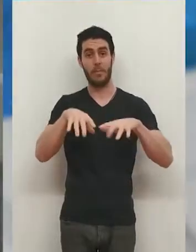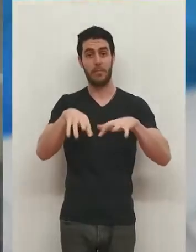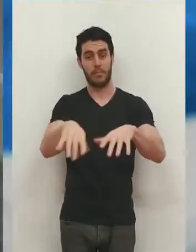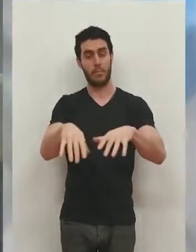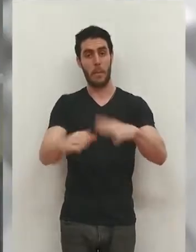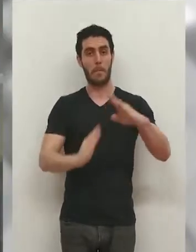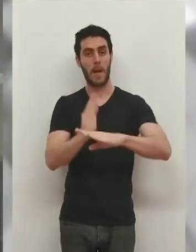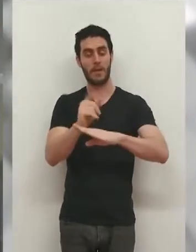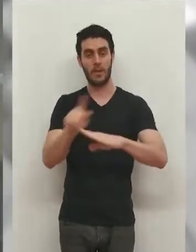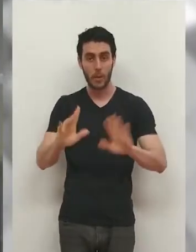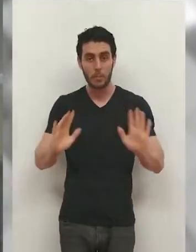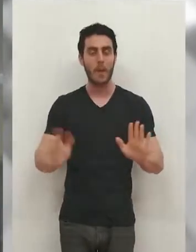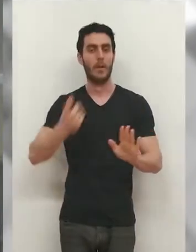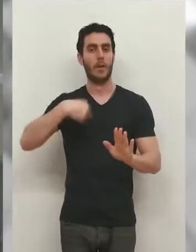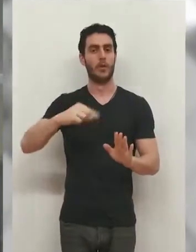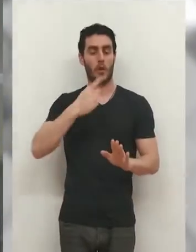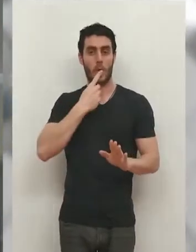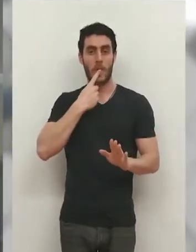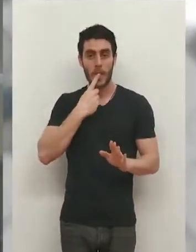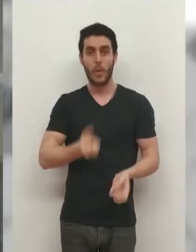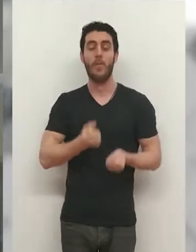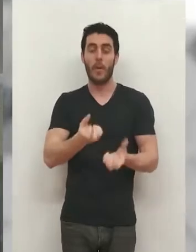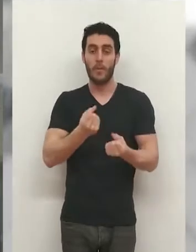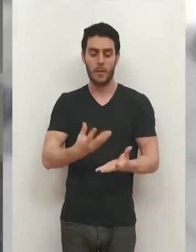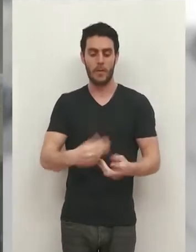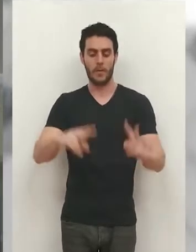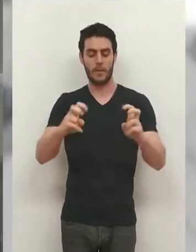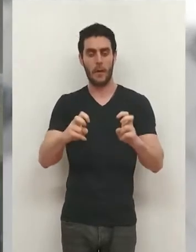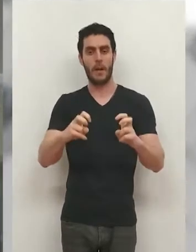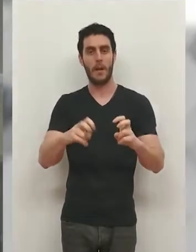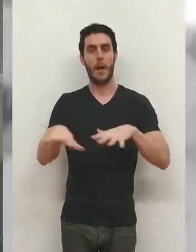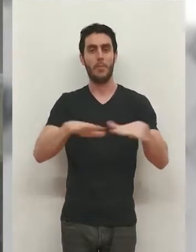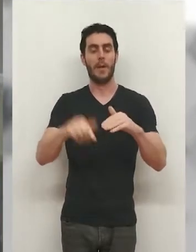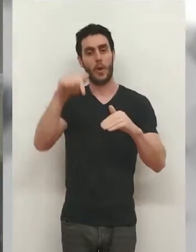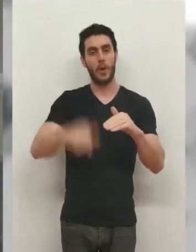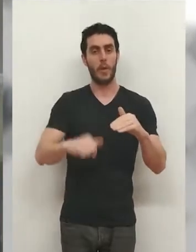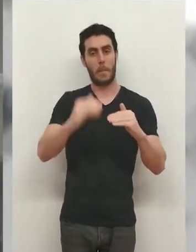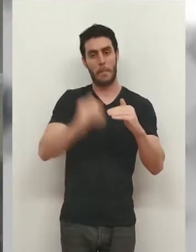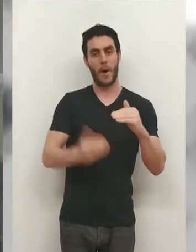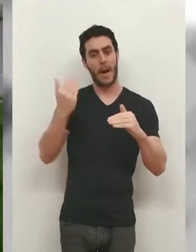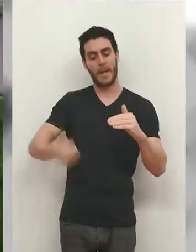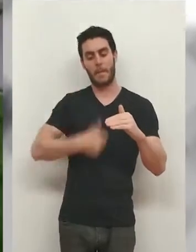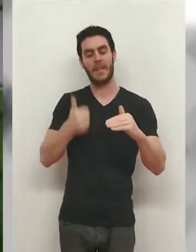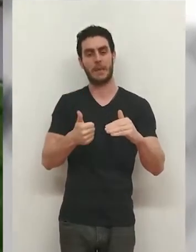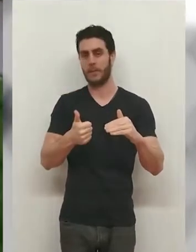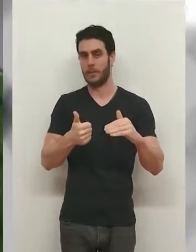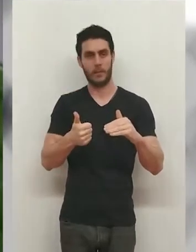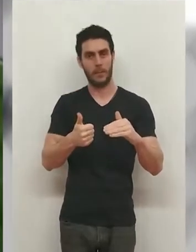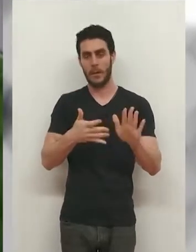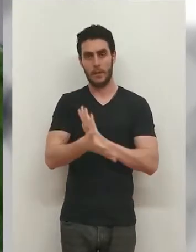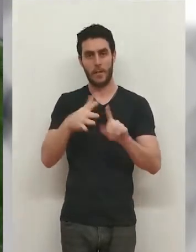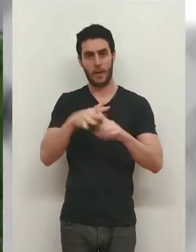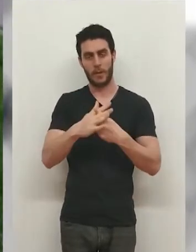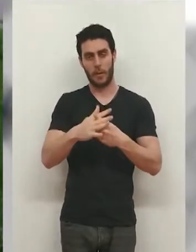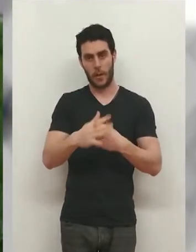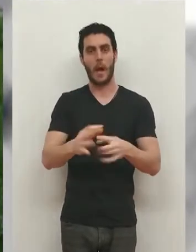ha cesado. Lo que nosotros estamos indicando o informando es que el movimiento de hoy es menor que el de ayer. Y eso es